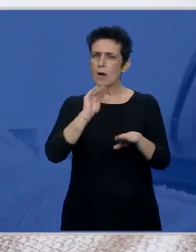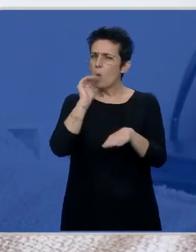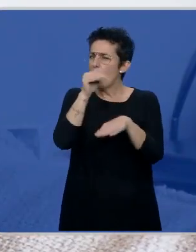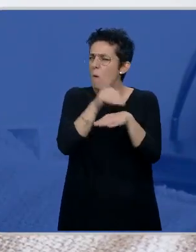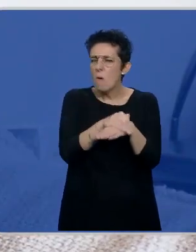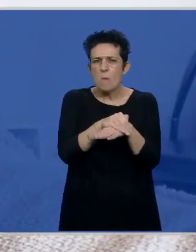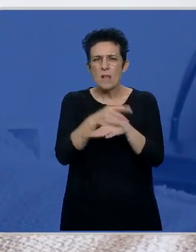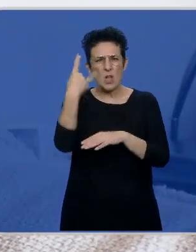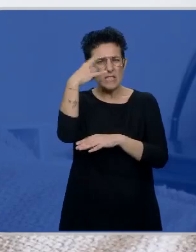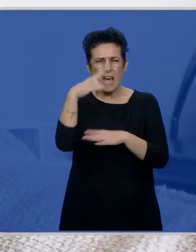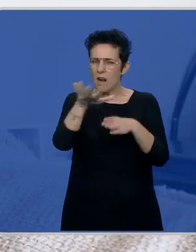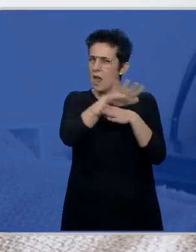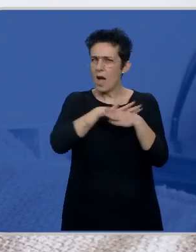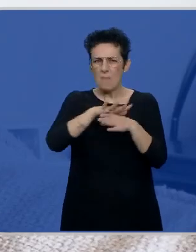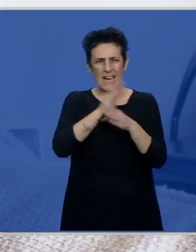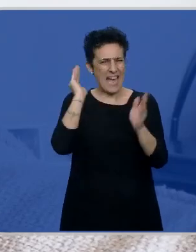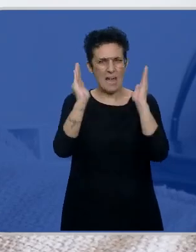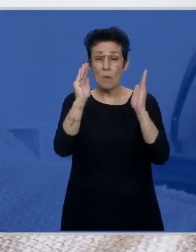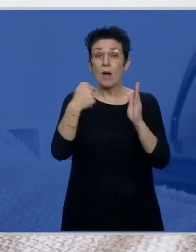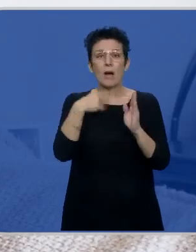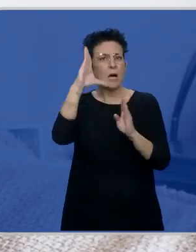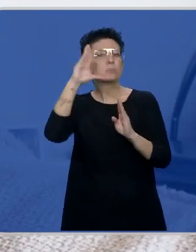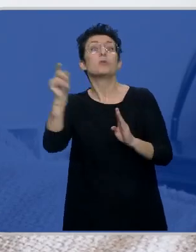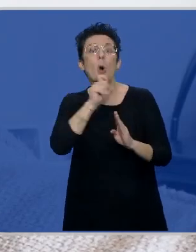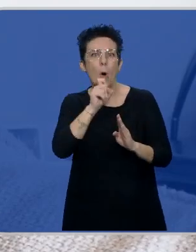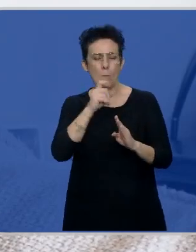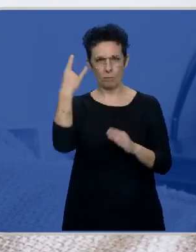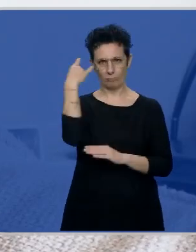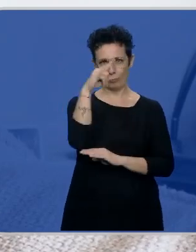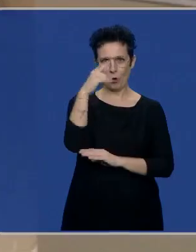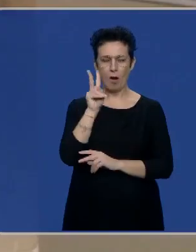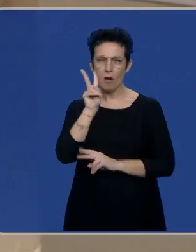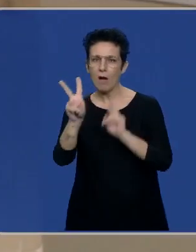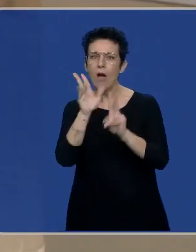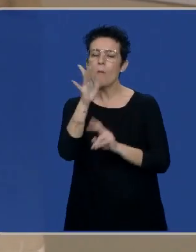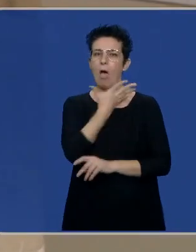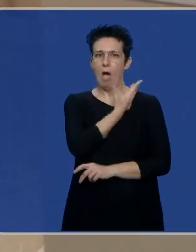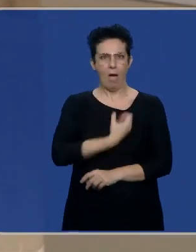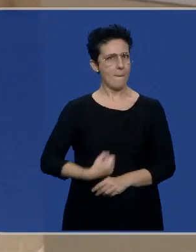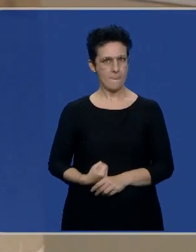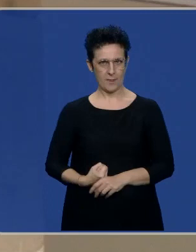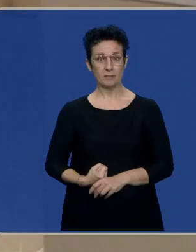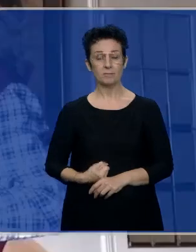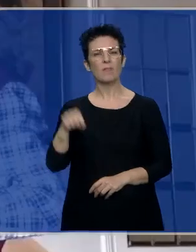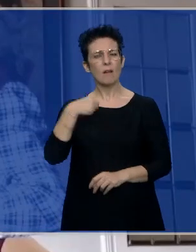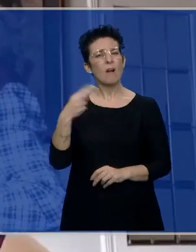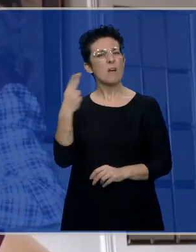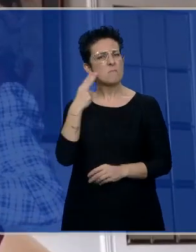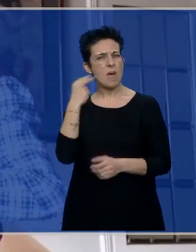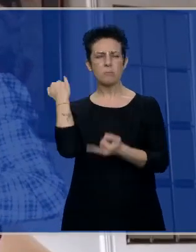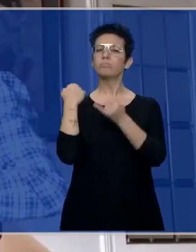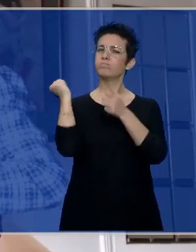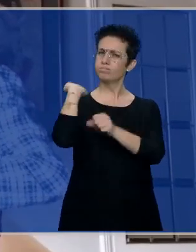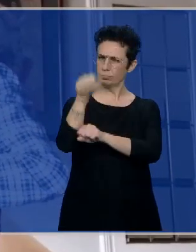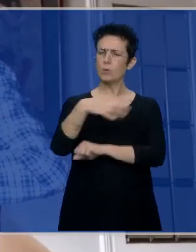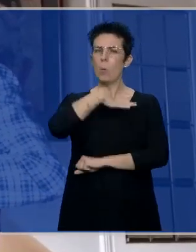humilde de Salamanca en aquella época y mi escape era los toros. Yo me arrimé al toro por hambre. Con Cumbreño venció el miedo y se ganó el respeto